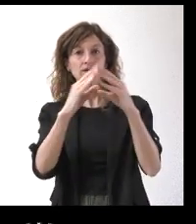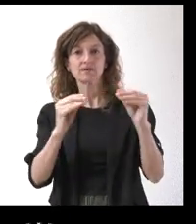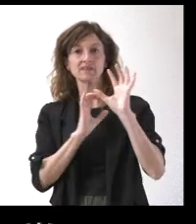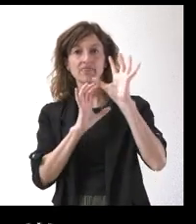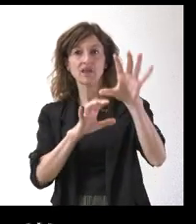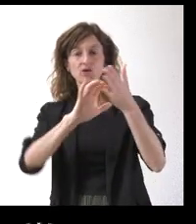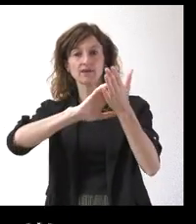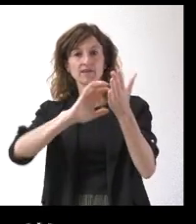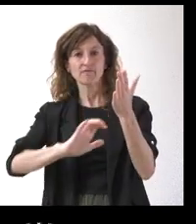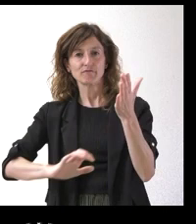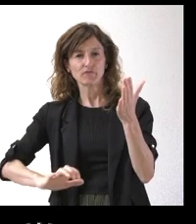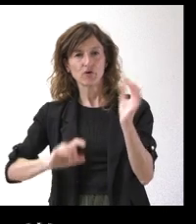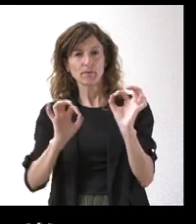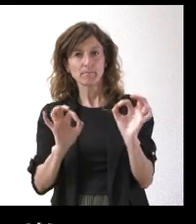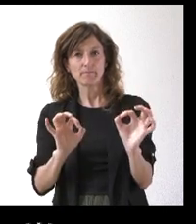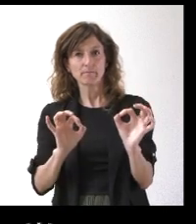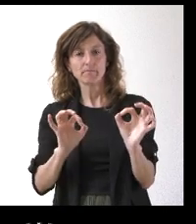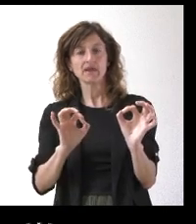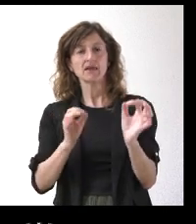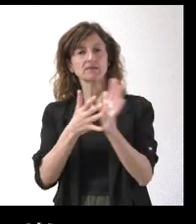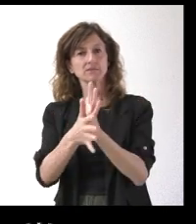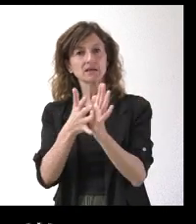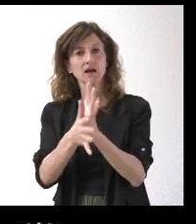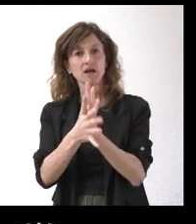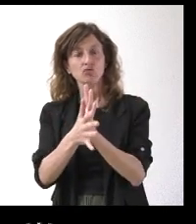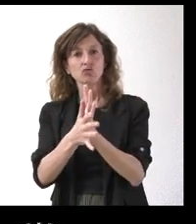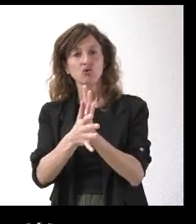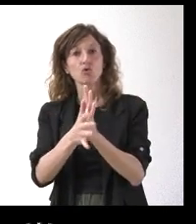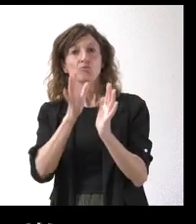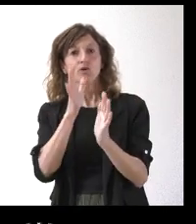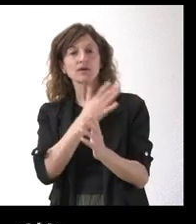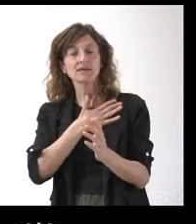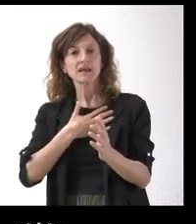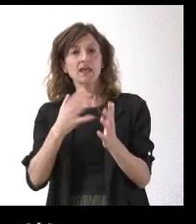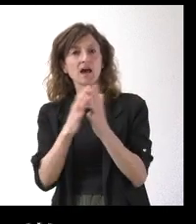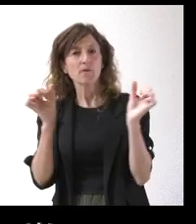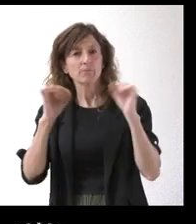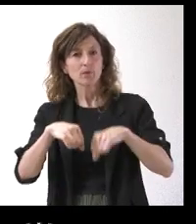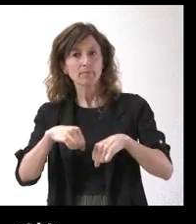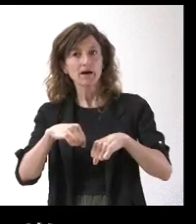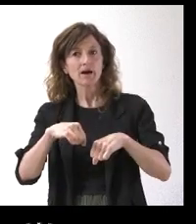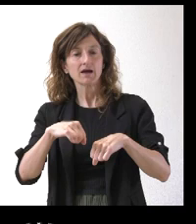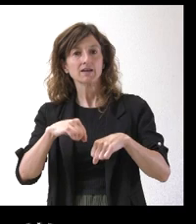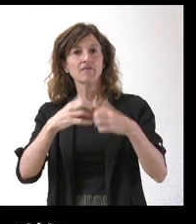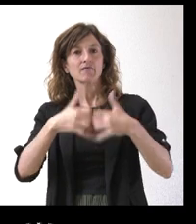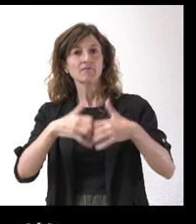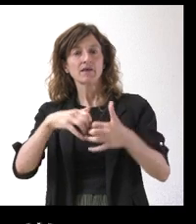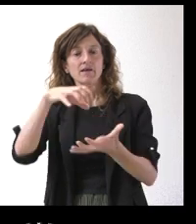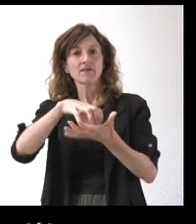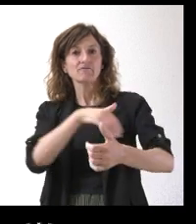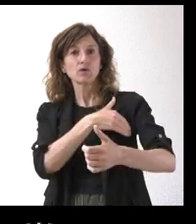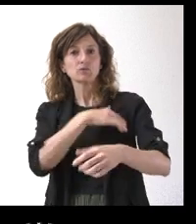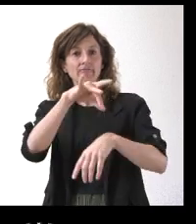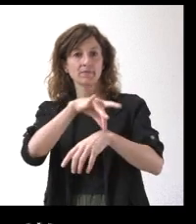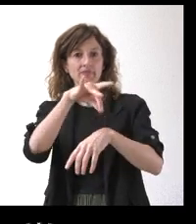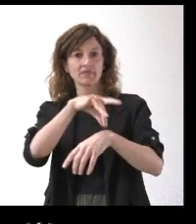del informe apuntalando los argumentos por los cuales se solicita la aprobación de la propuesta en marcha de una facultad de medicina